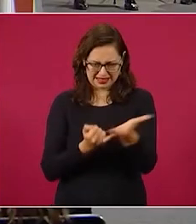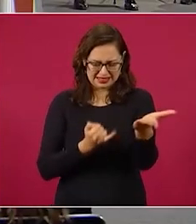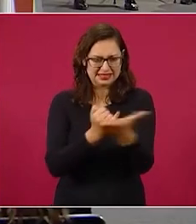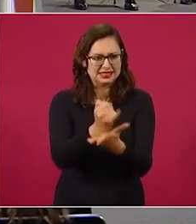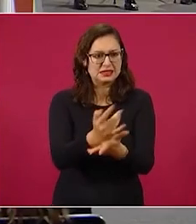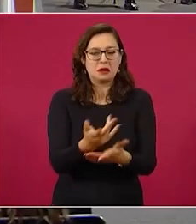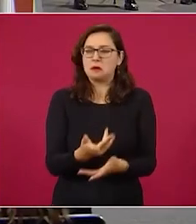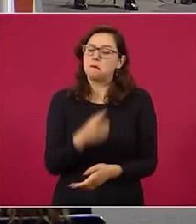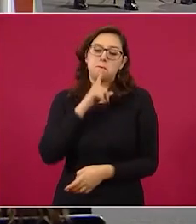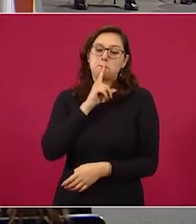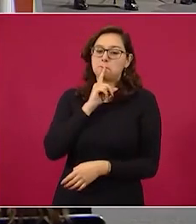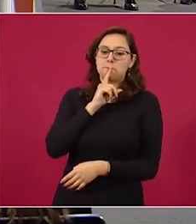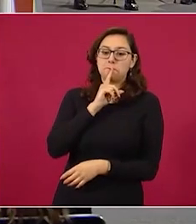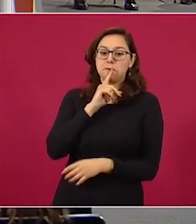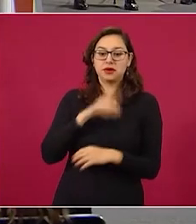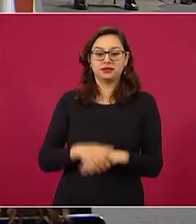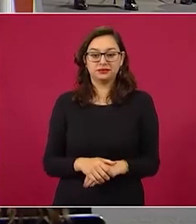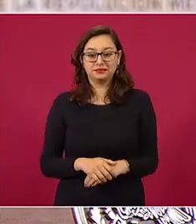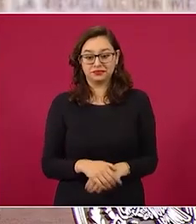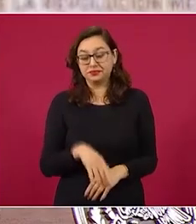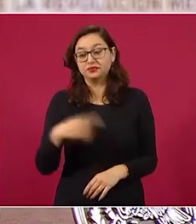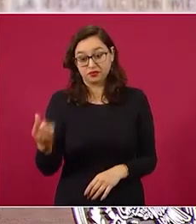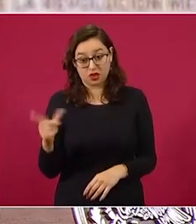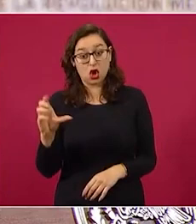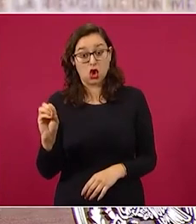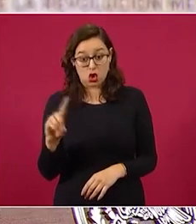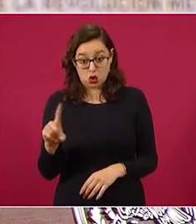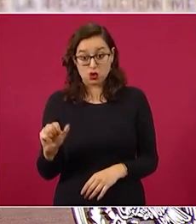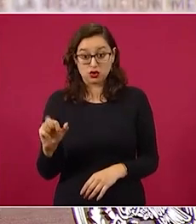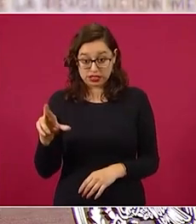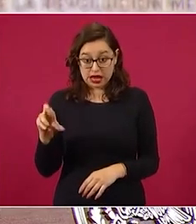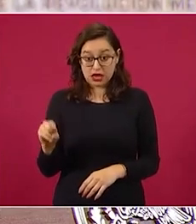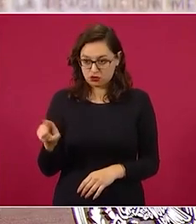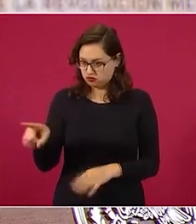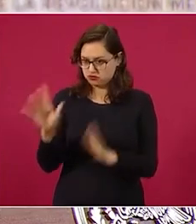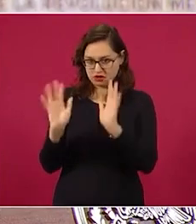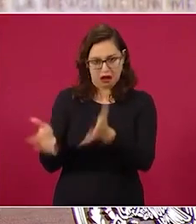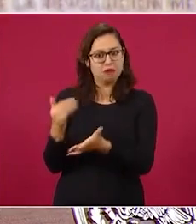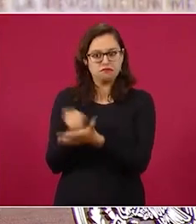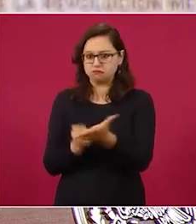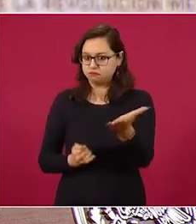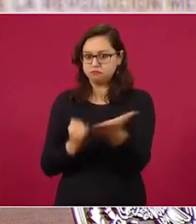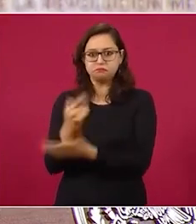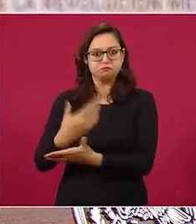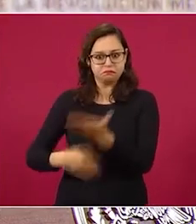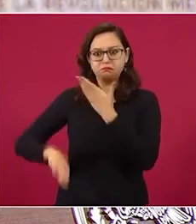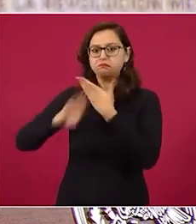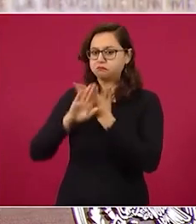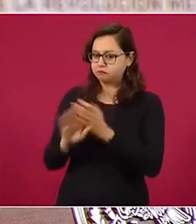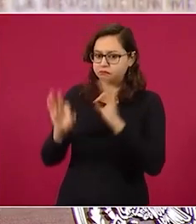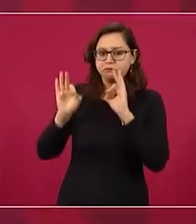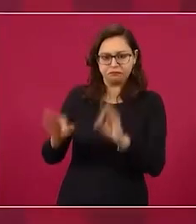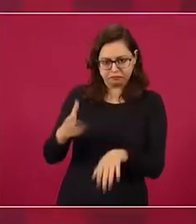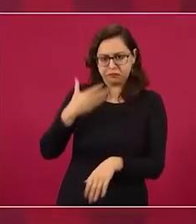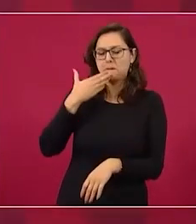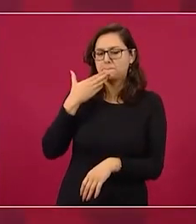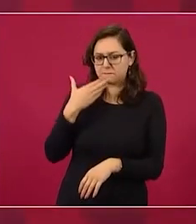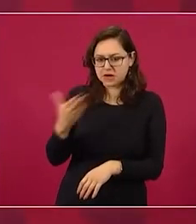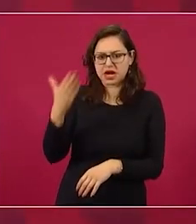el señor ayer estaba informando